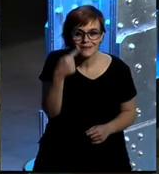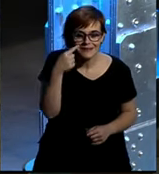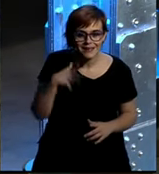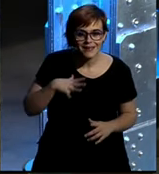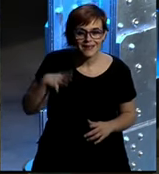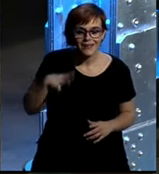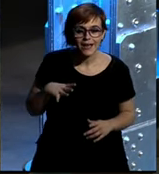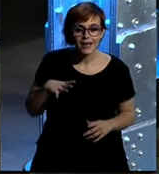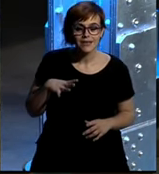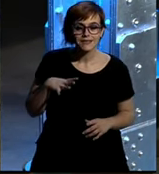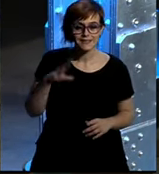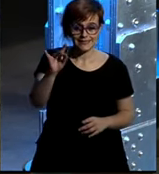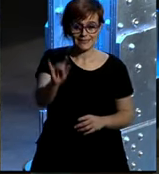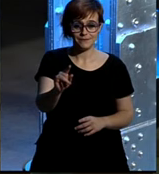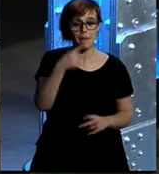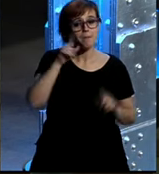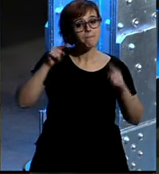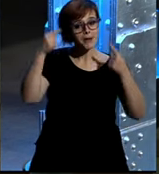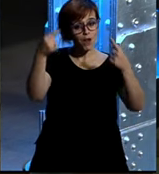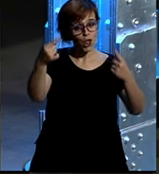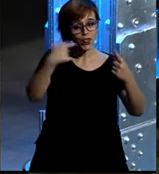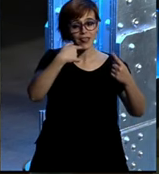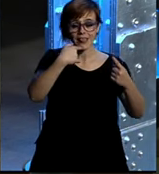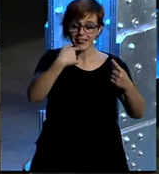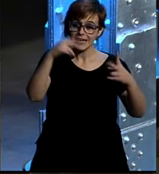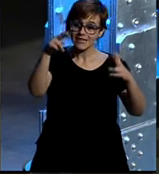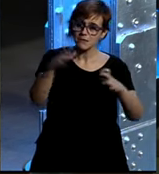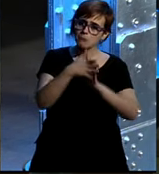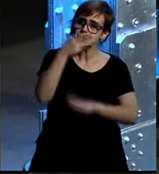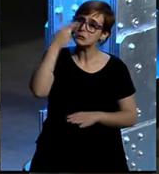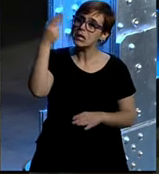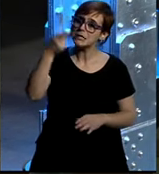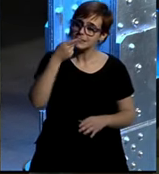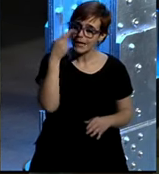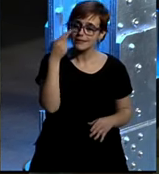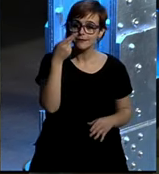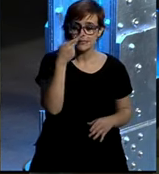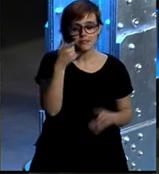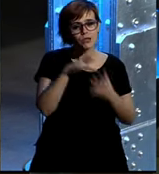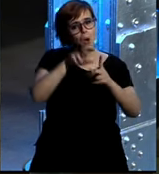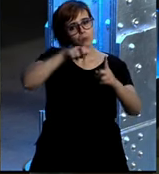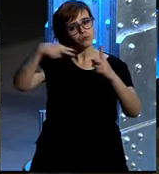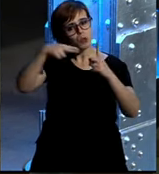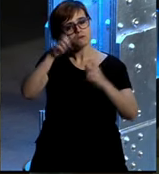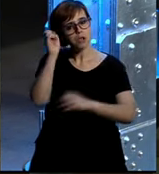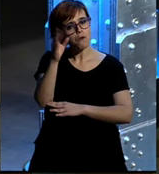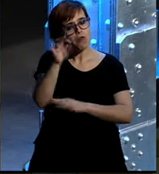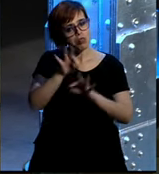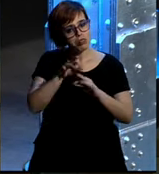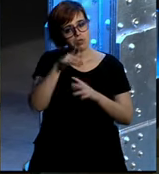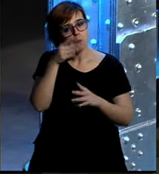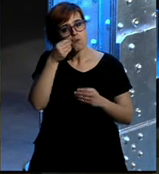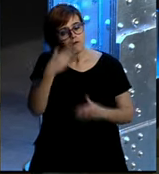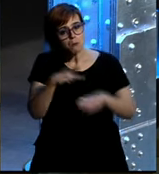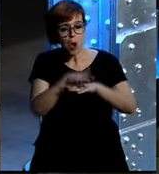si bueno en primer lugar decir que me ha parecido muy interesante muy bien enfocada la charla para los que nos